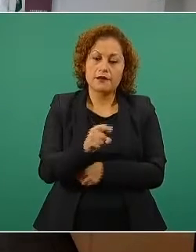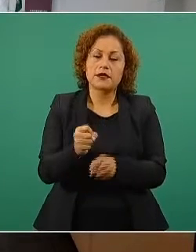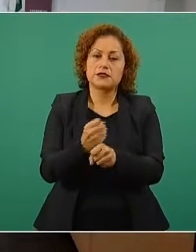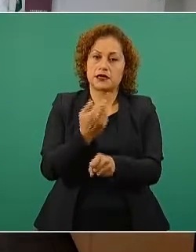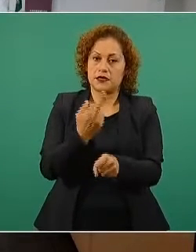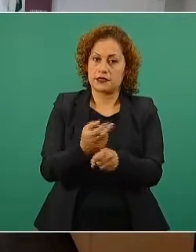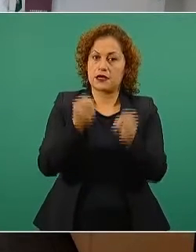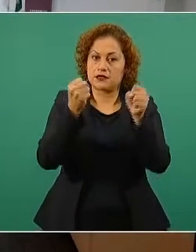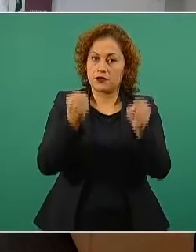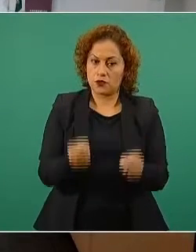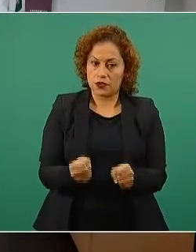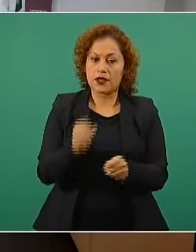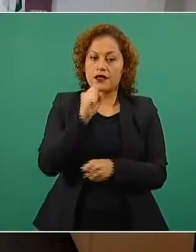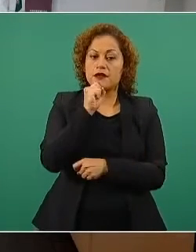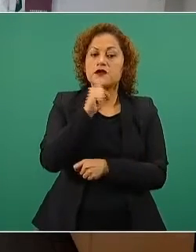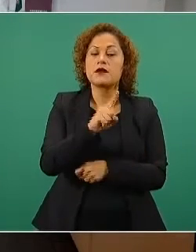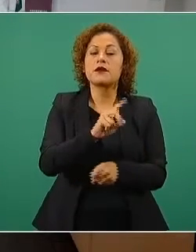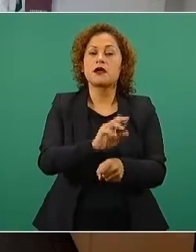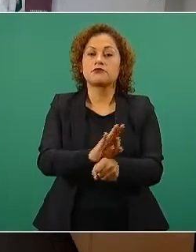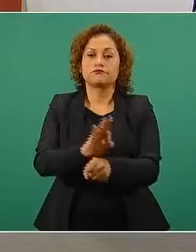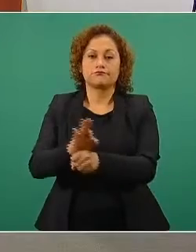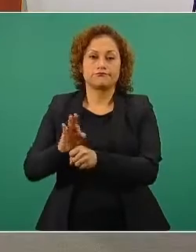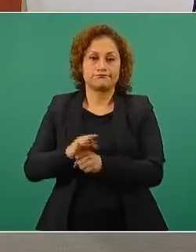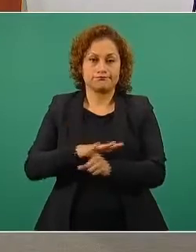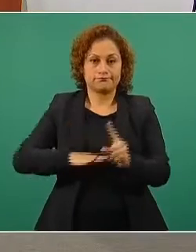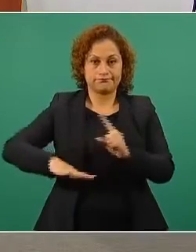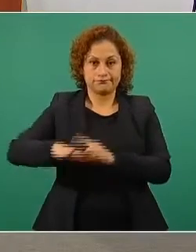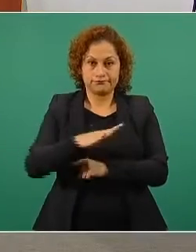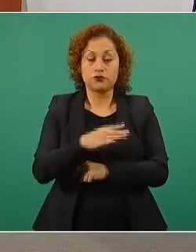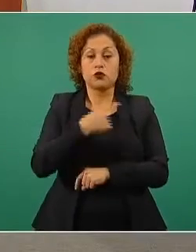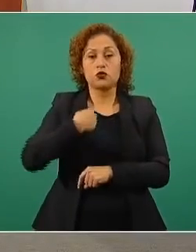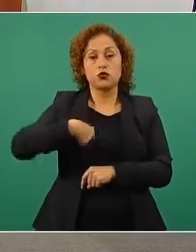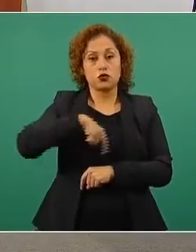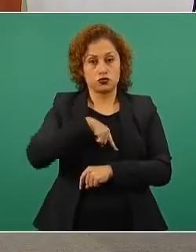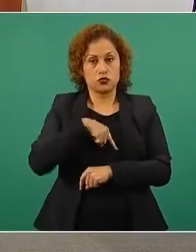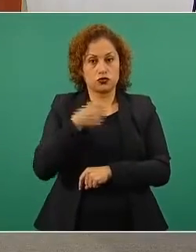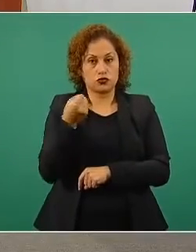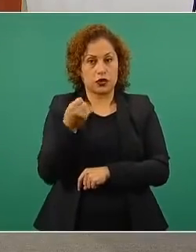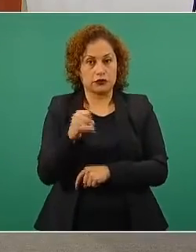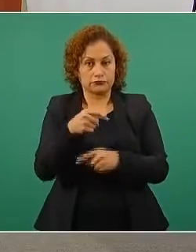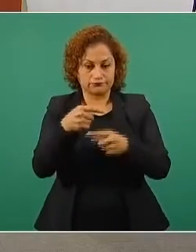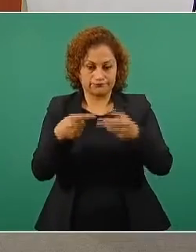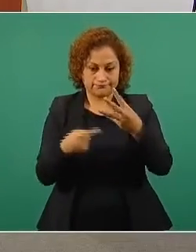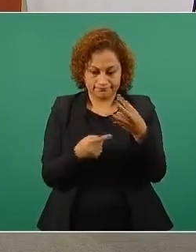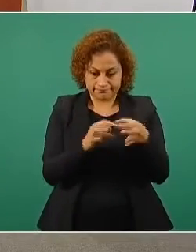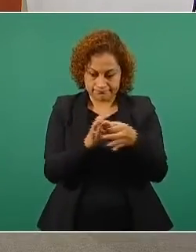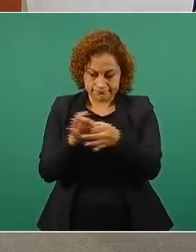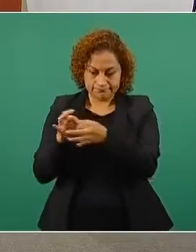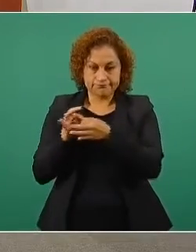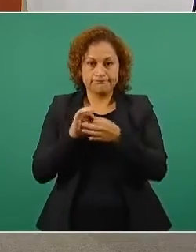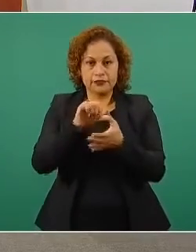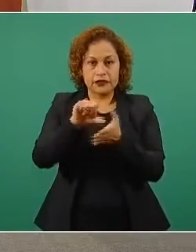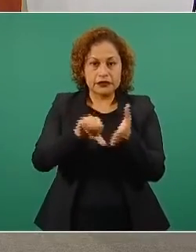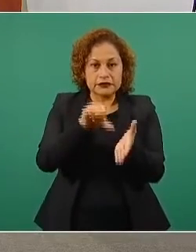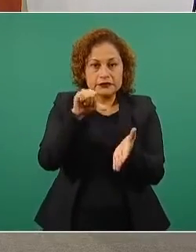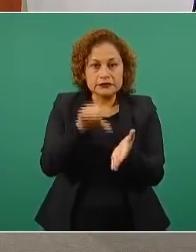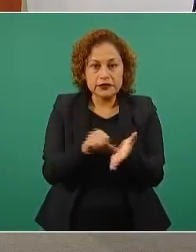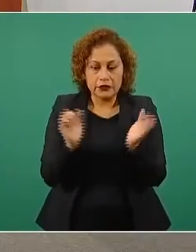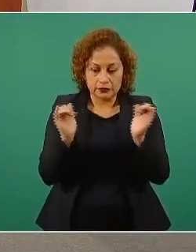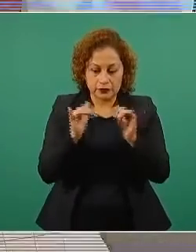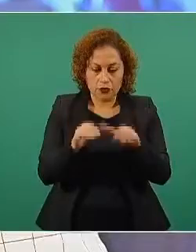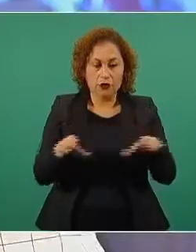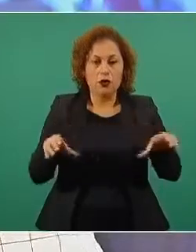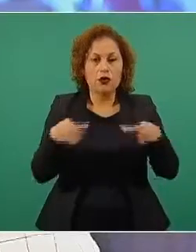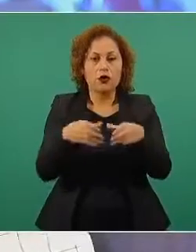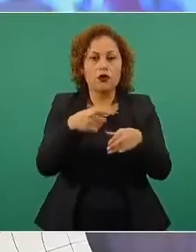Ciudadana. Aquí estamos pendientes de la atención que requieran candidatas y candidatos